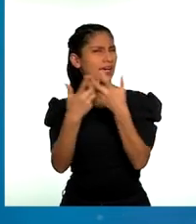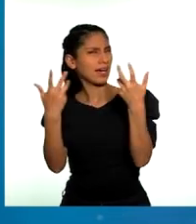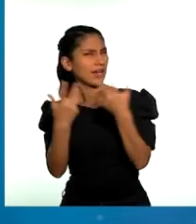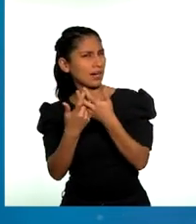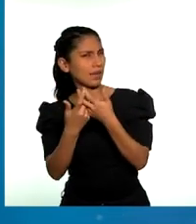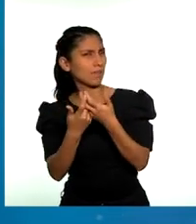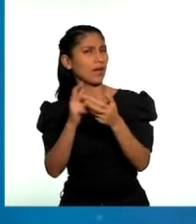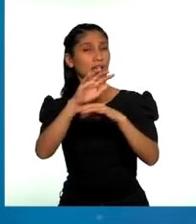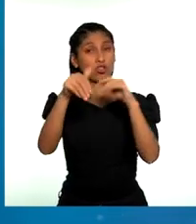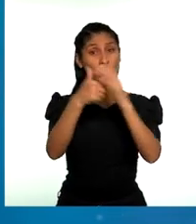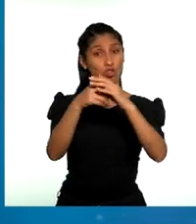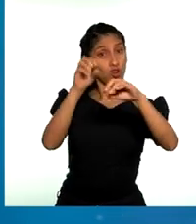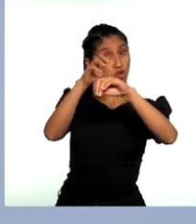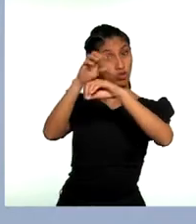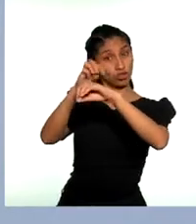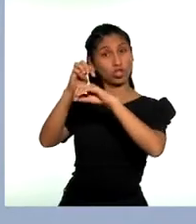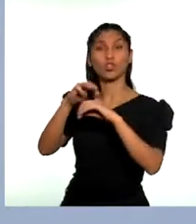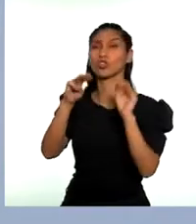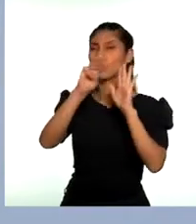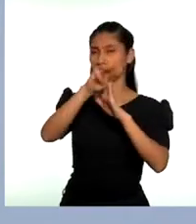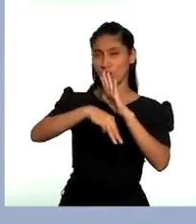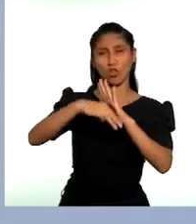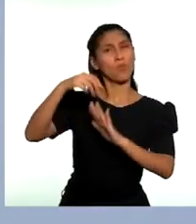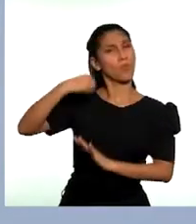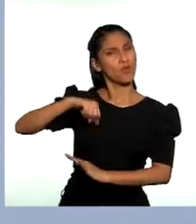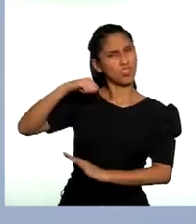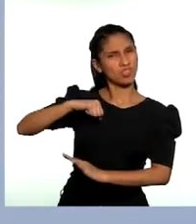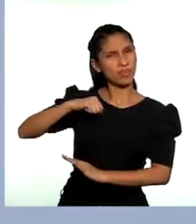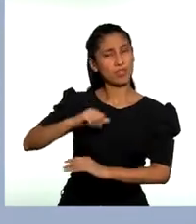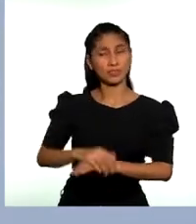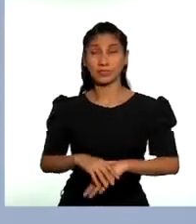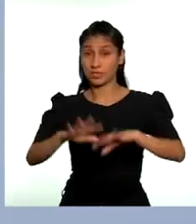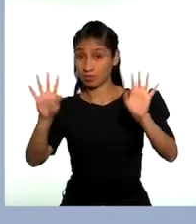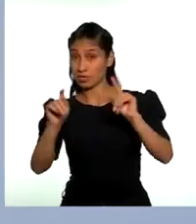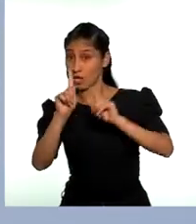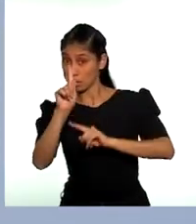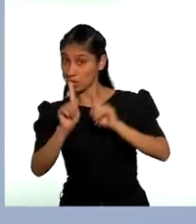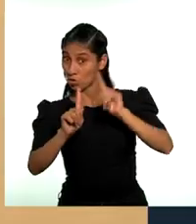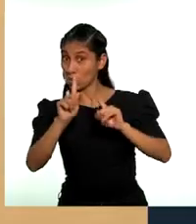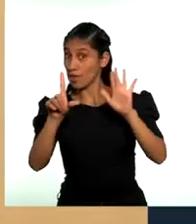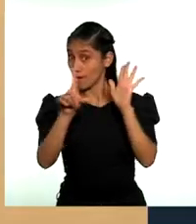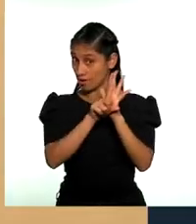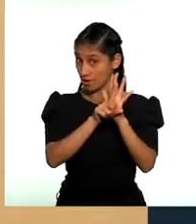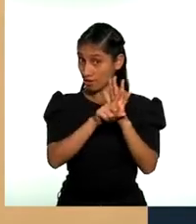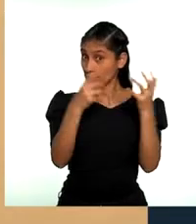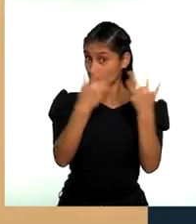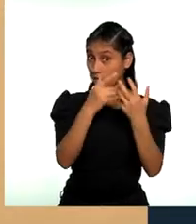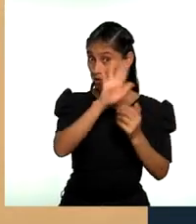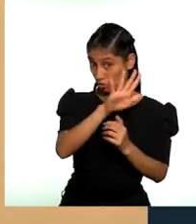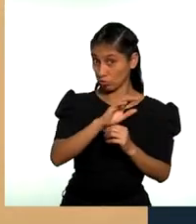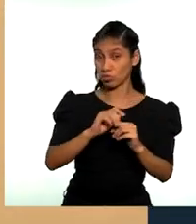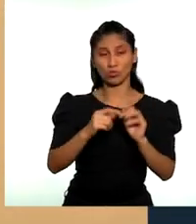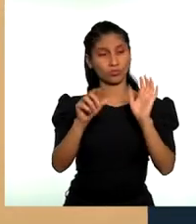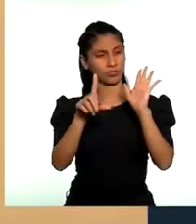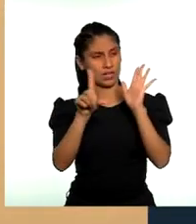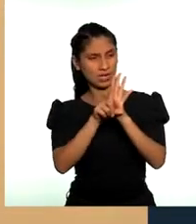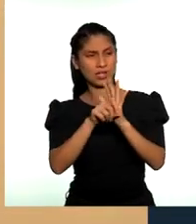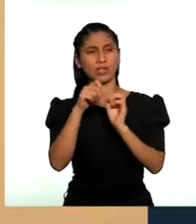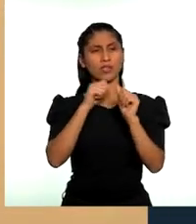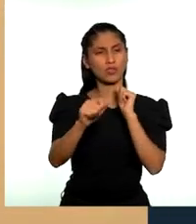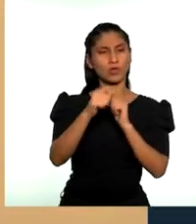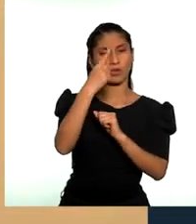consejos municipales. ¿Y hay alguna ley que especifique esas cuotas? La ley número 27